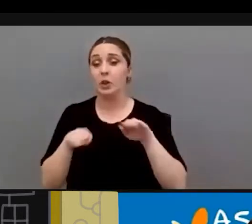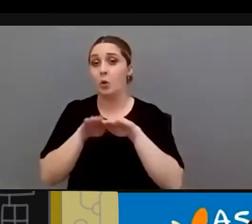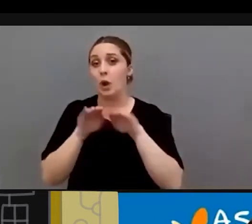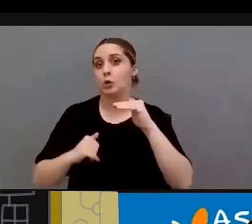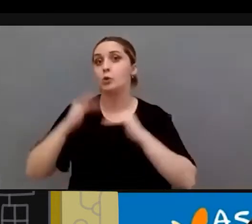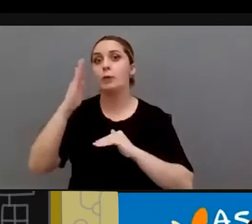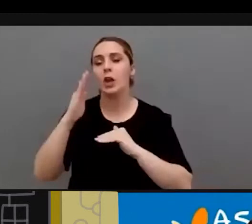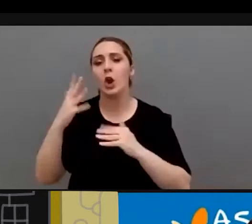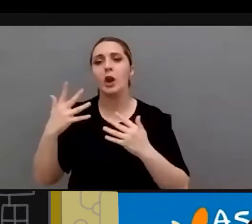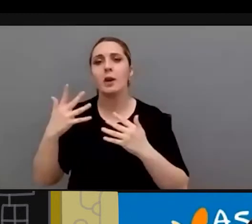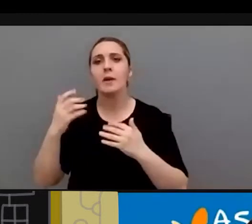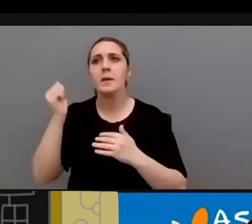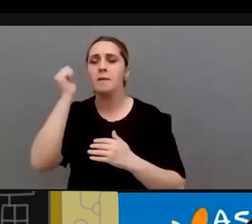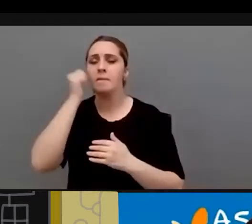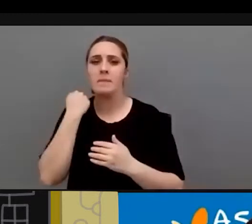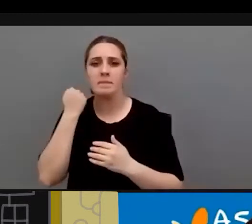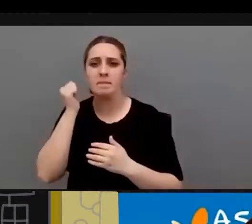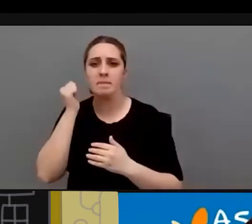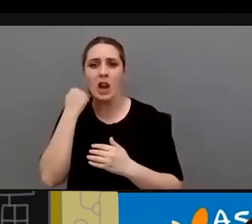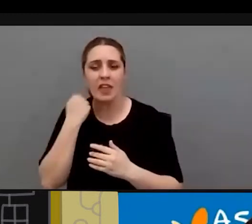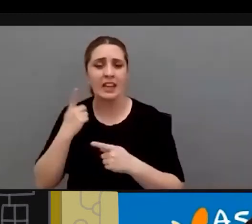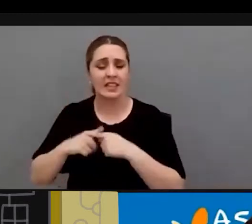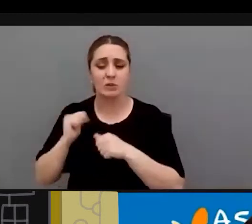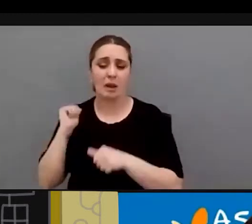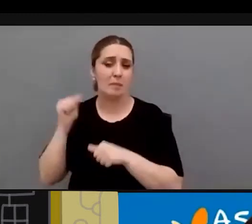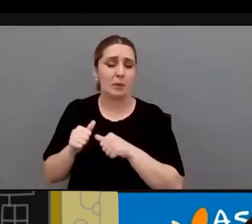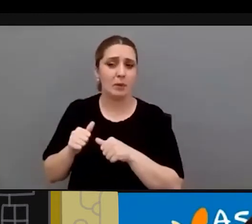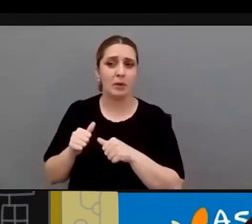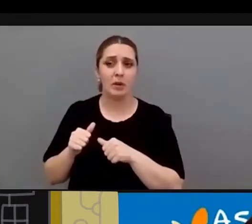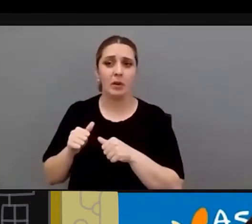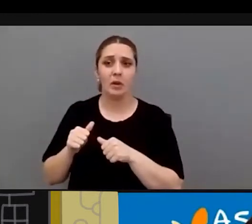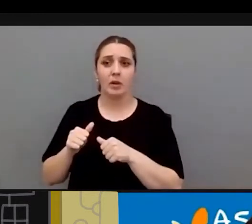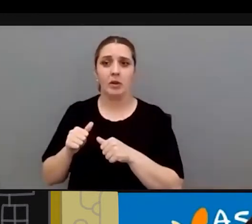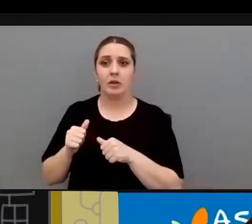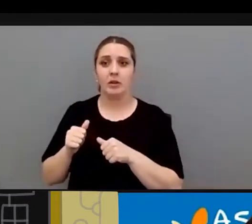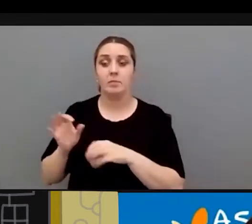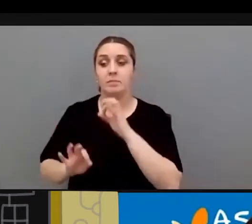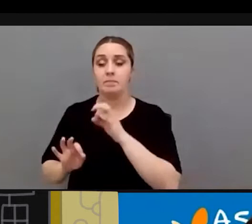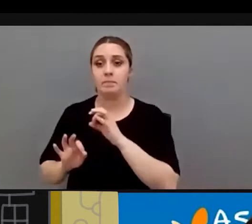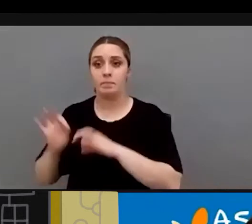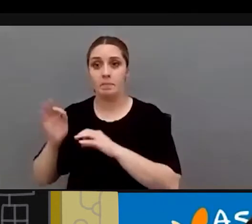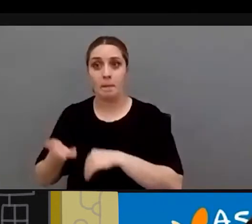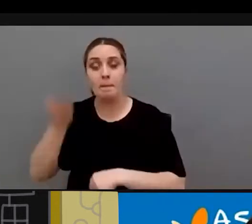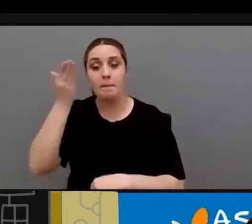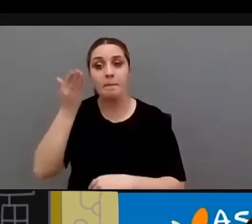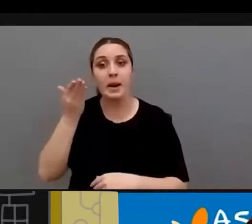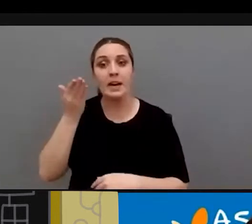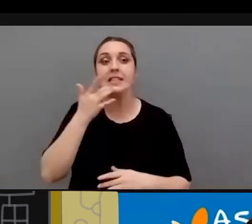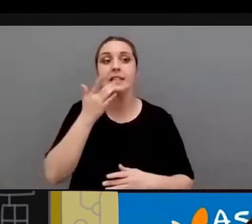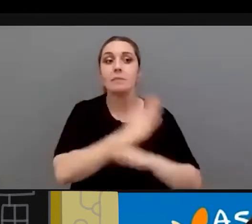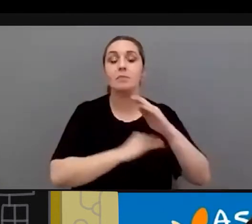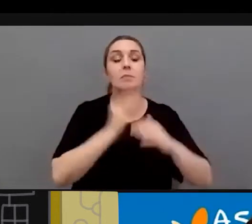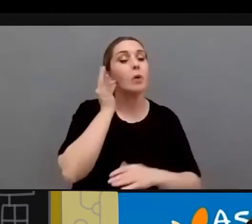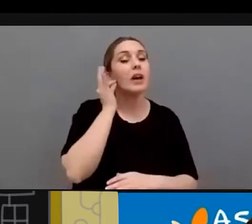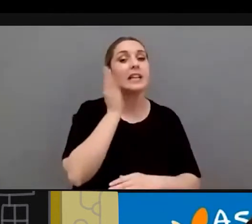violencia sexual fuera de la pareja a lo largo de sus vidas en mayor proporción que las mujeres sin discapacidad. Estamos